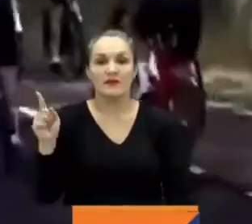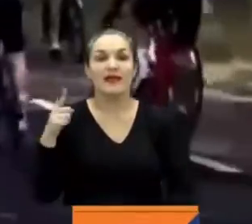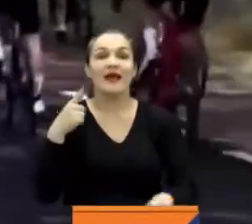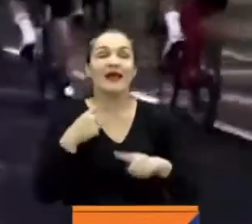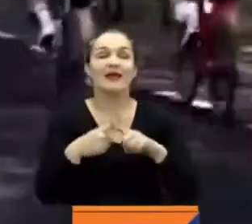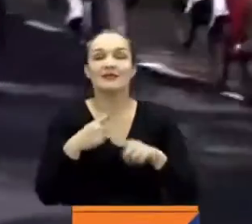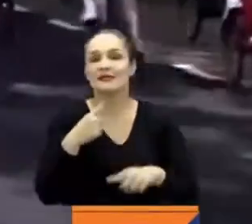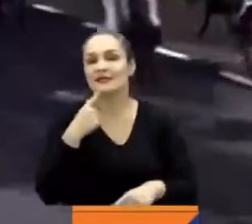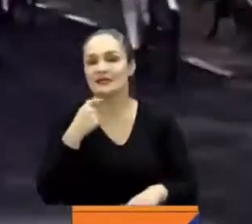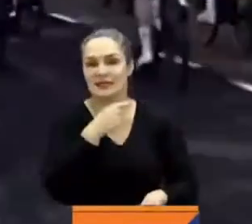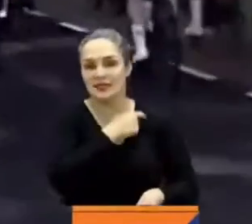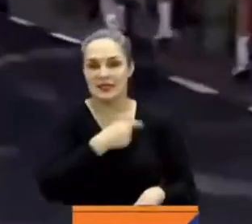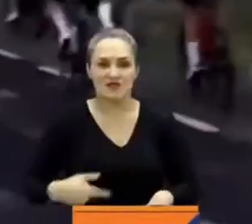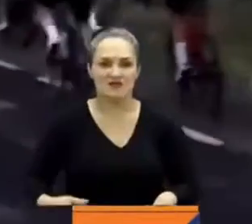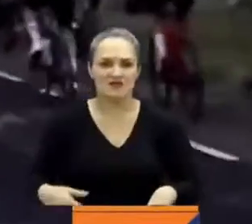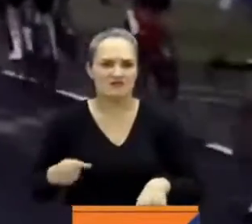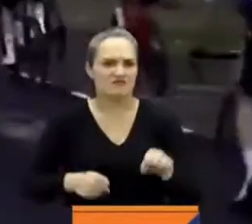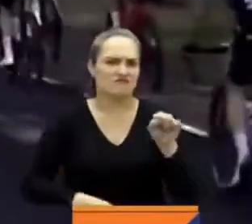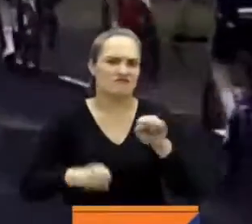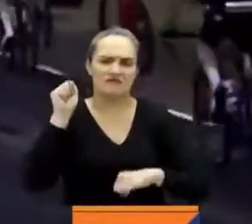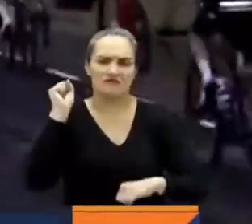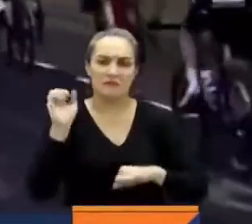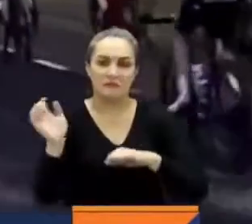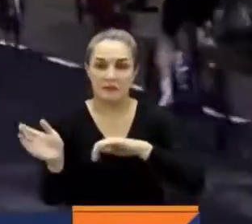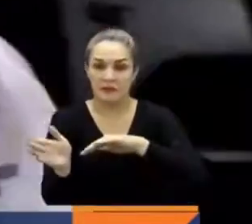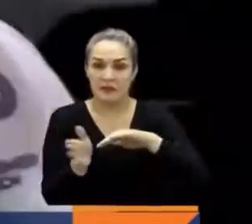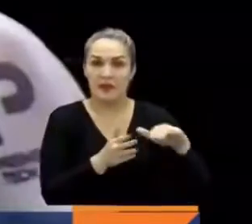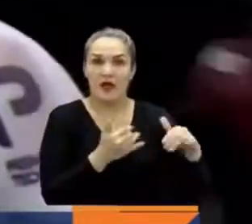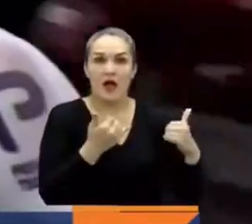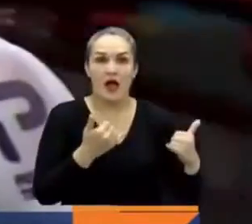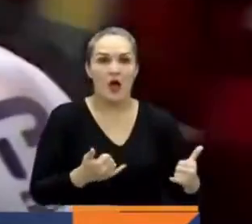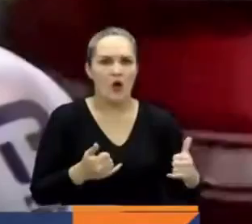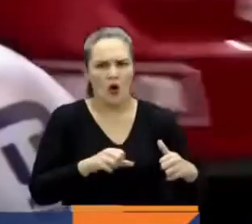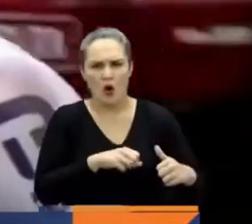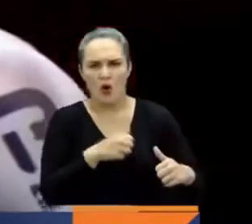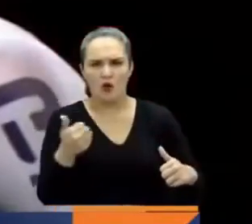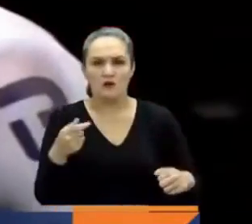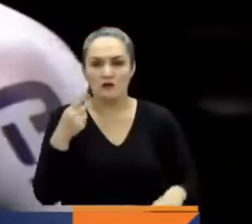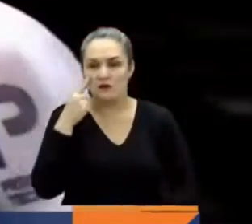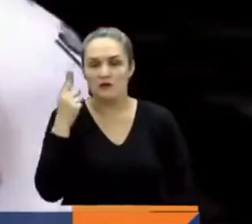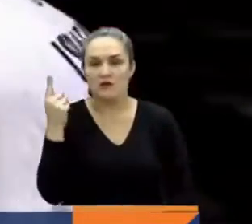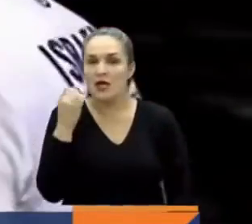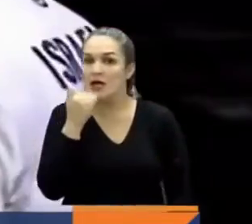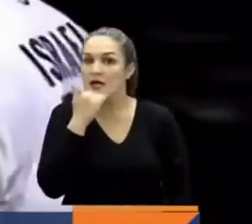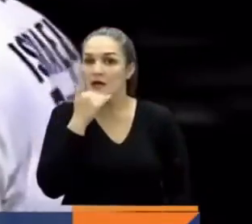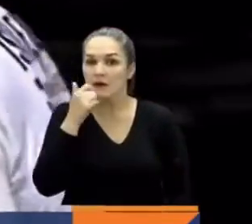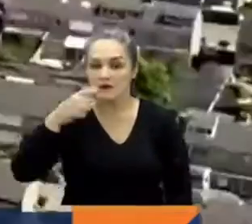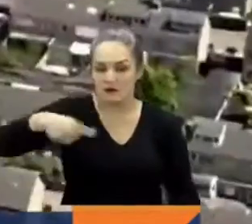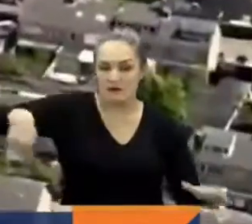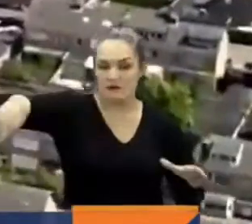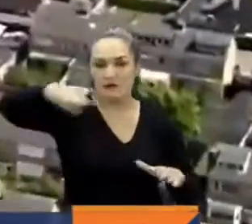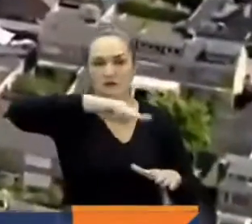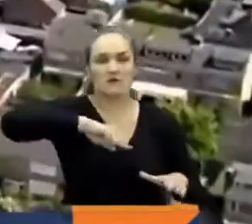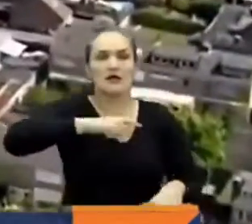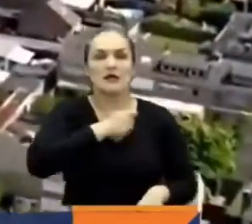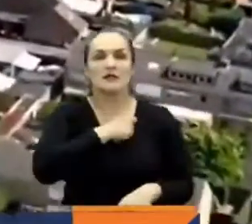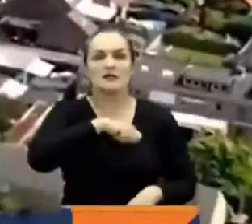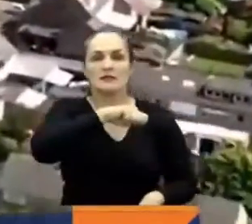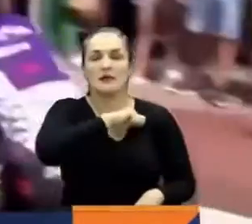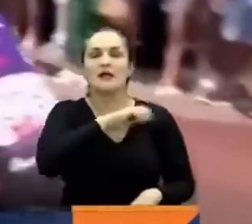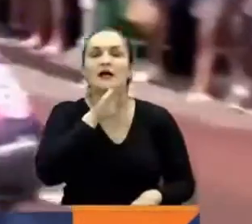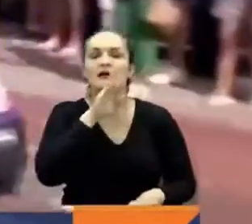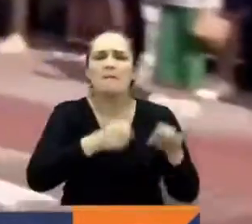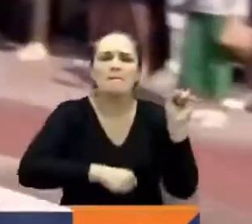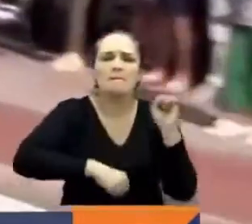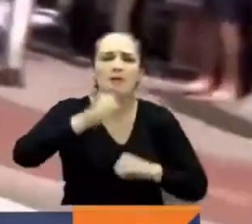Plate, para darle la victoria a su equipo. Y pasamos ahora a la página, porque miren lo que sucedió acá en la Vuelta a España. El irlandés Sam Bennett ganó esta